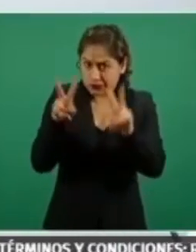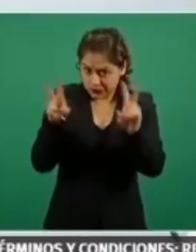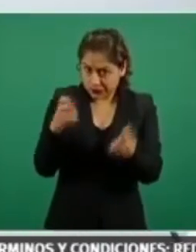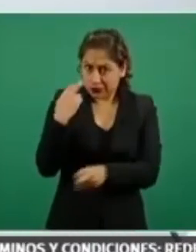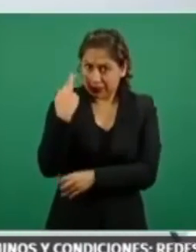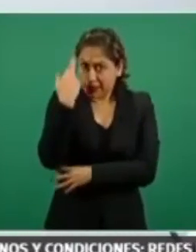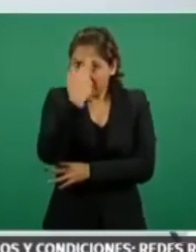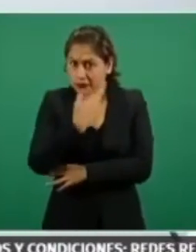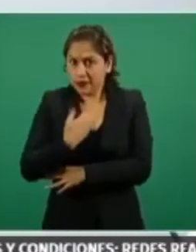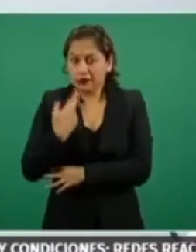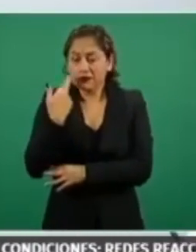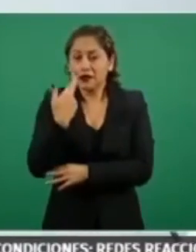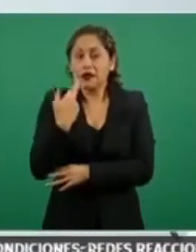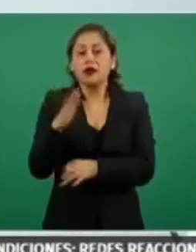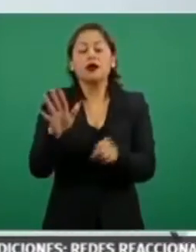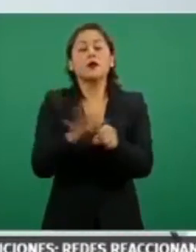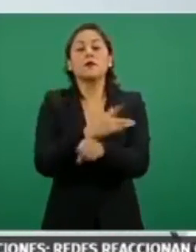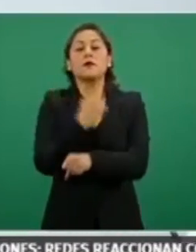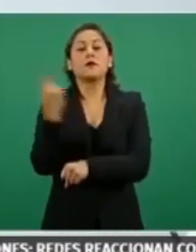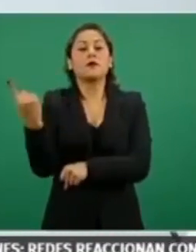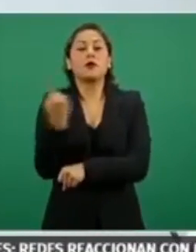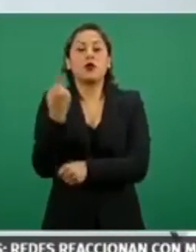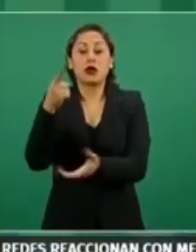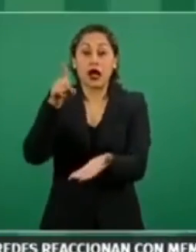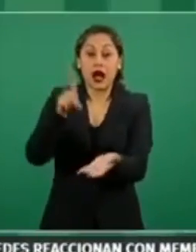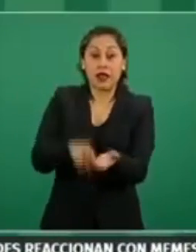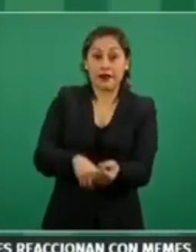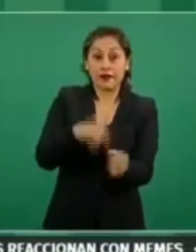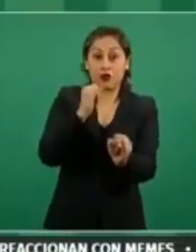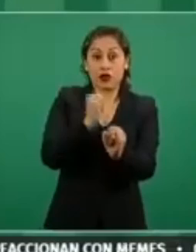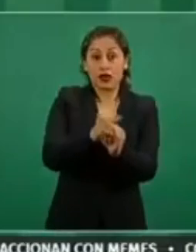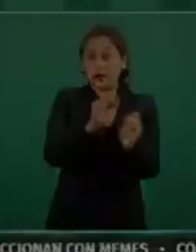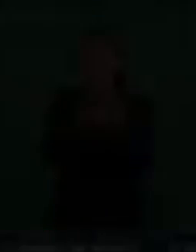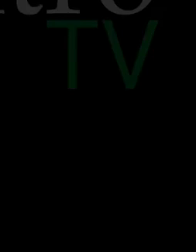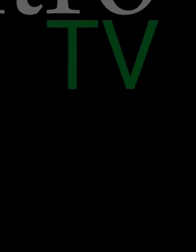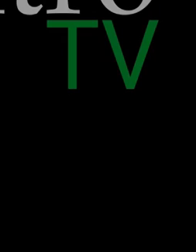se censura en las redes sociales, ¿qué va a quedar?